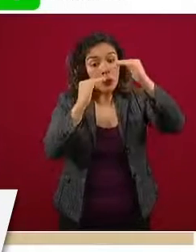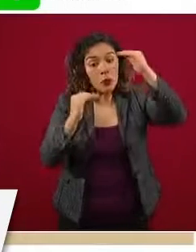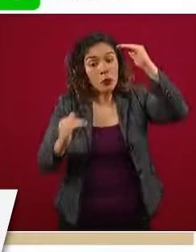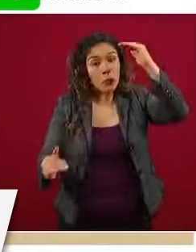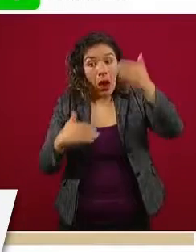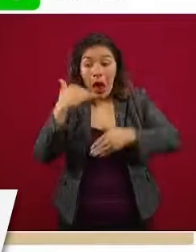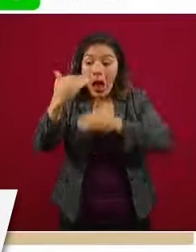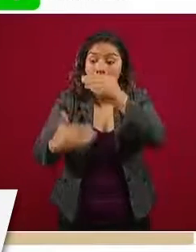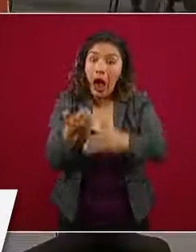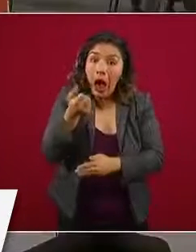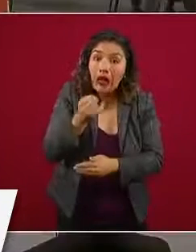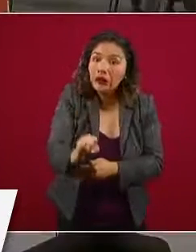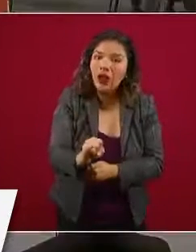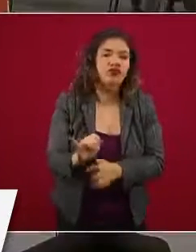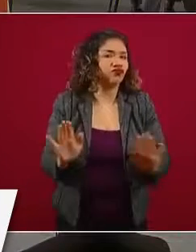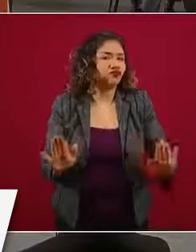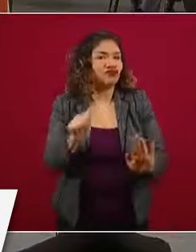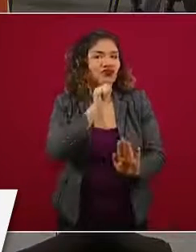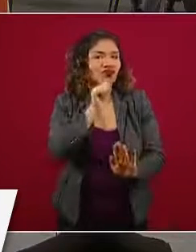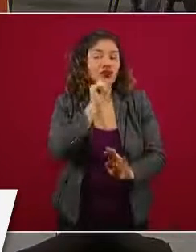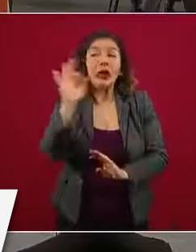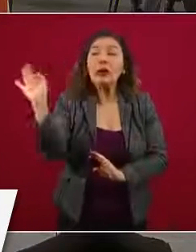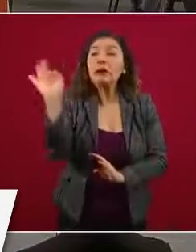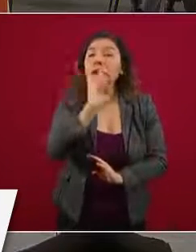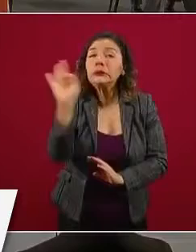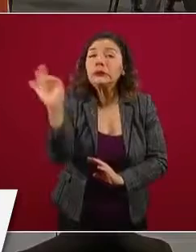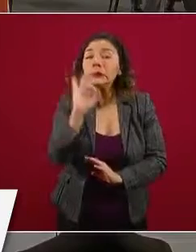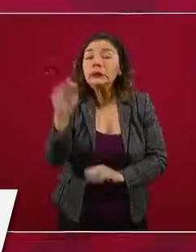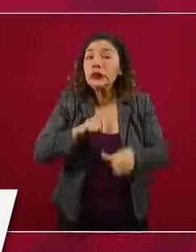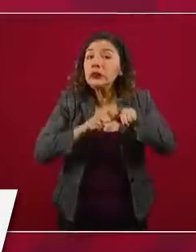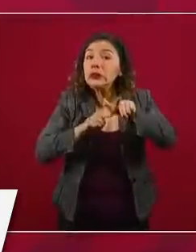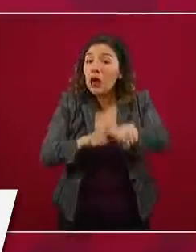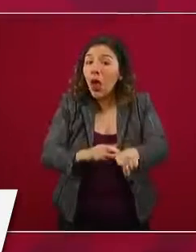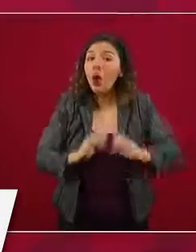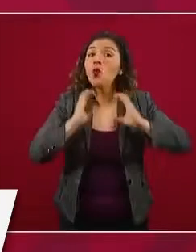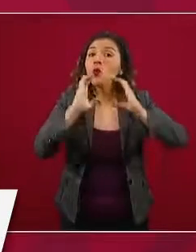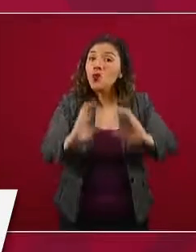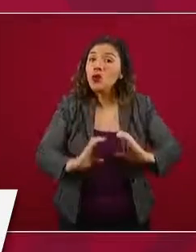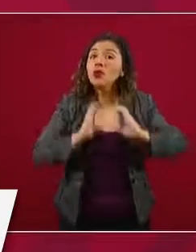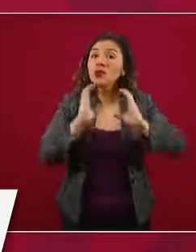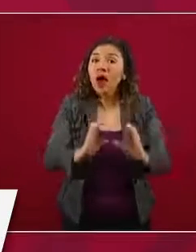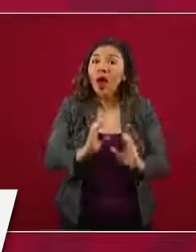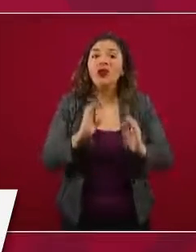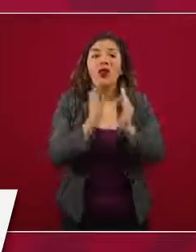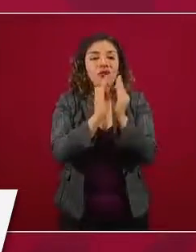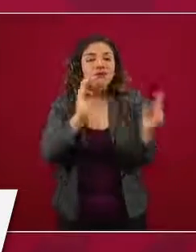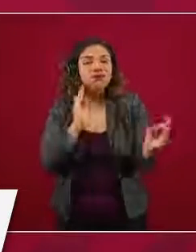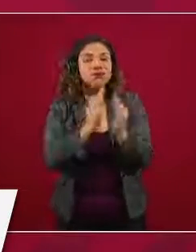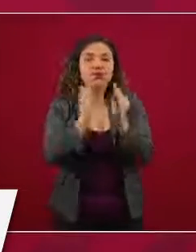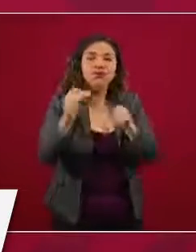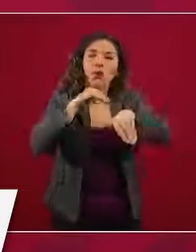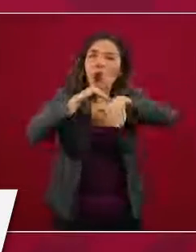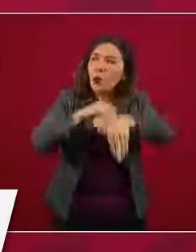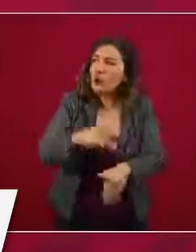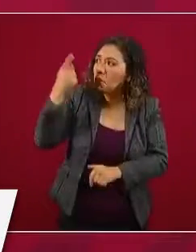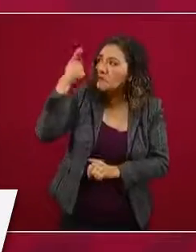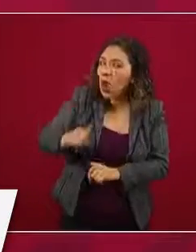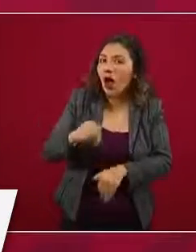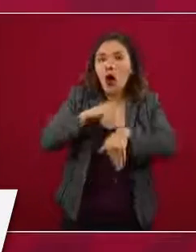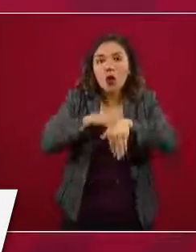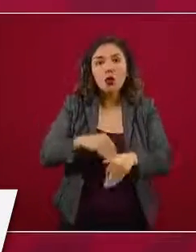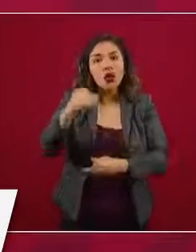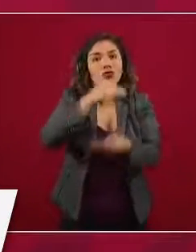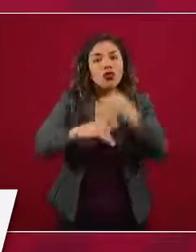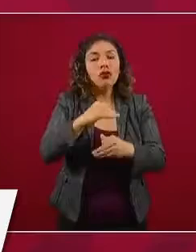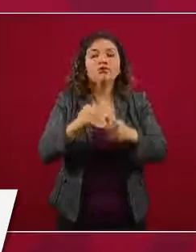de esa manera. Si y sólo si se mantienen las medidas de seguridad sanitaria, se atiende las indicaciones